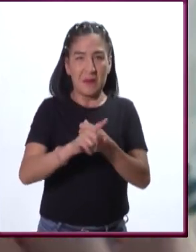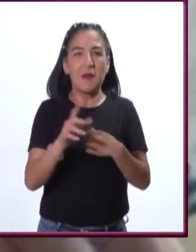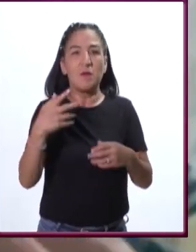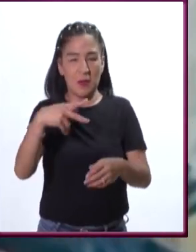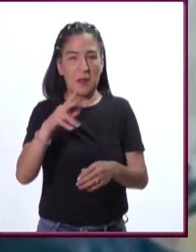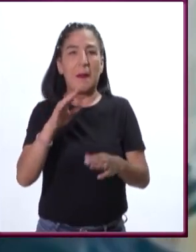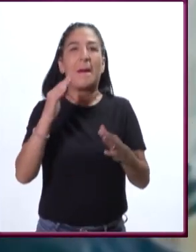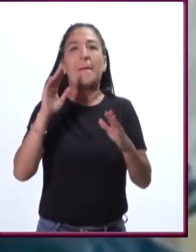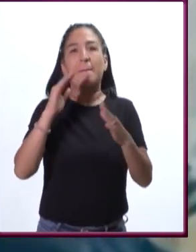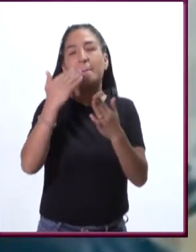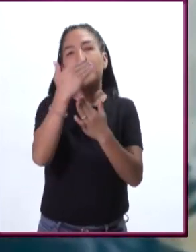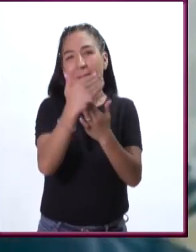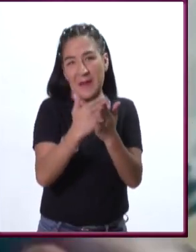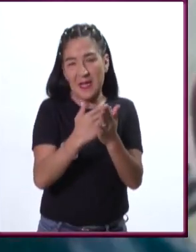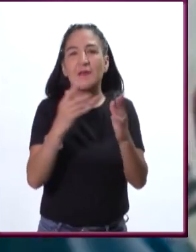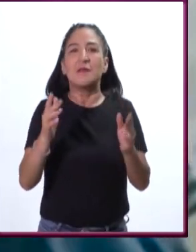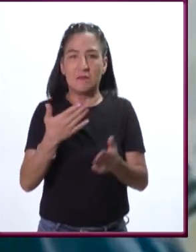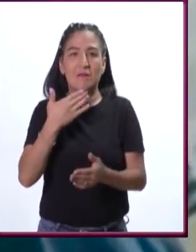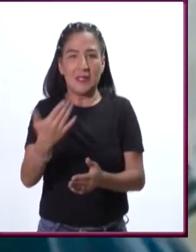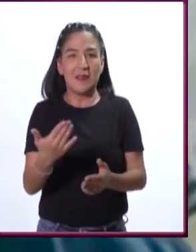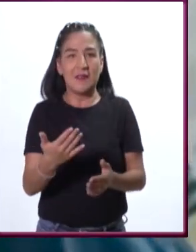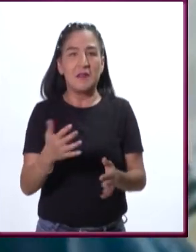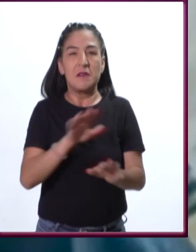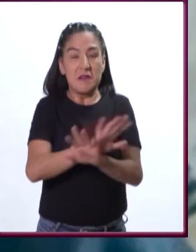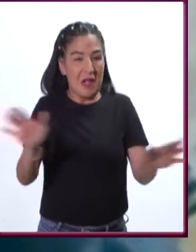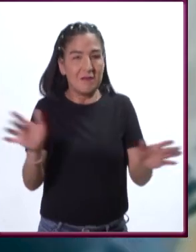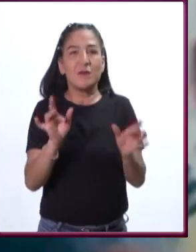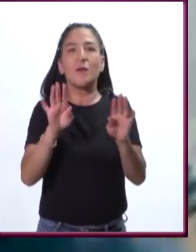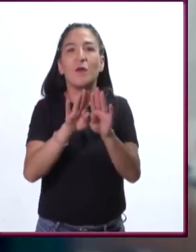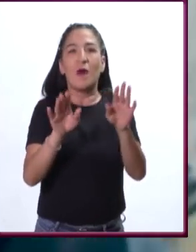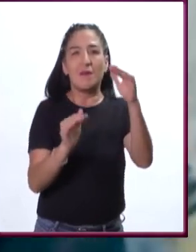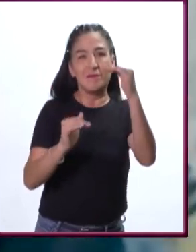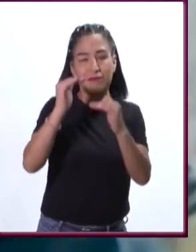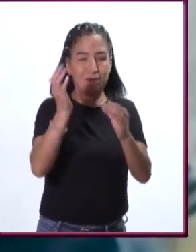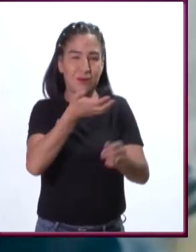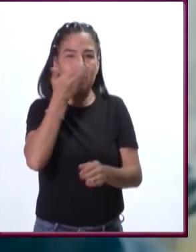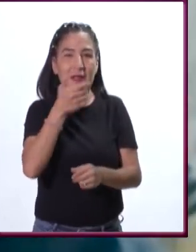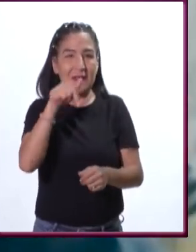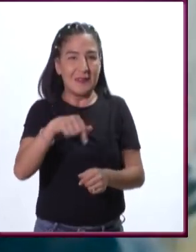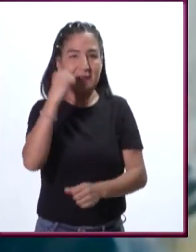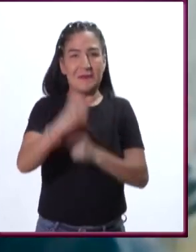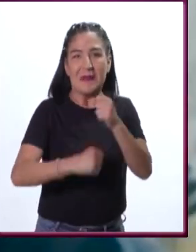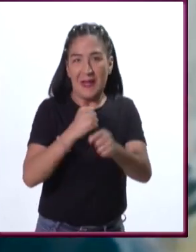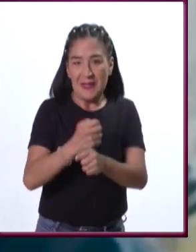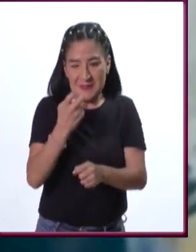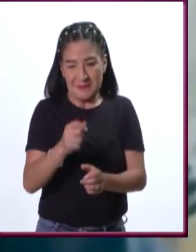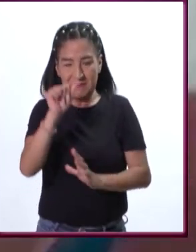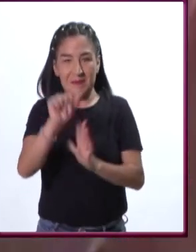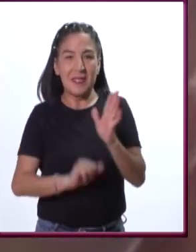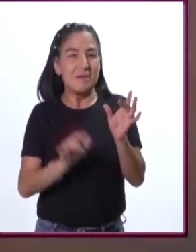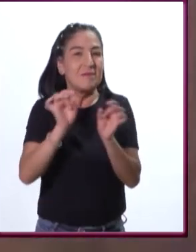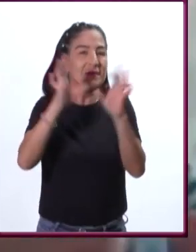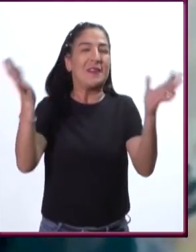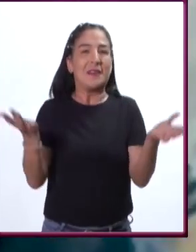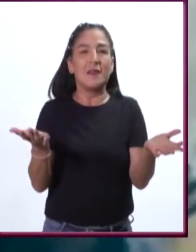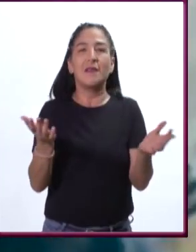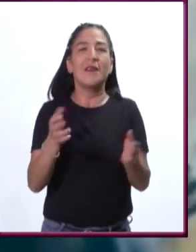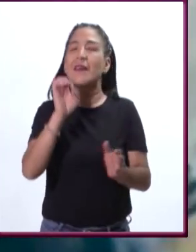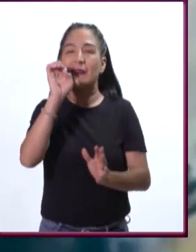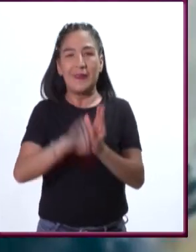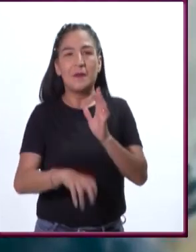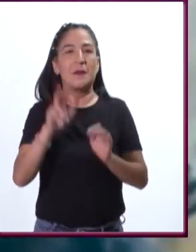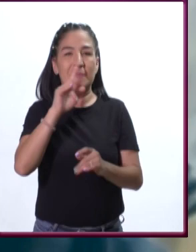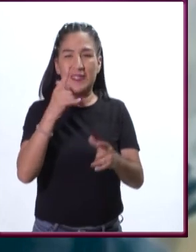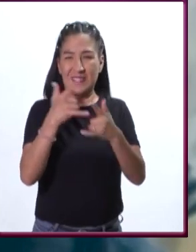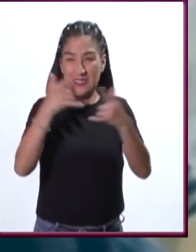fue menos fuerte de lo que se esperaba, pues ya se salió del equilibrio, pues sí, de este año o de este mes. Pero si uno ve la